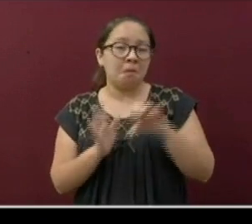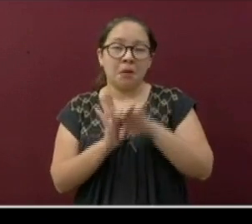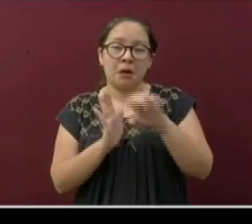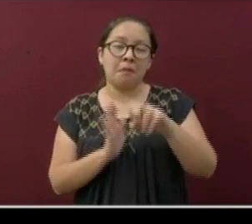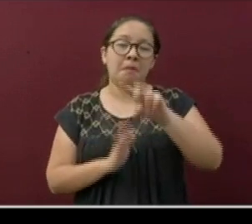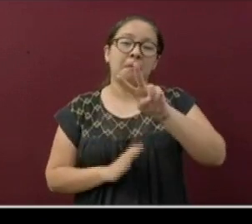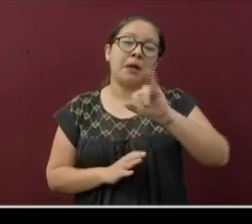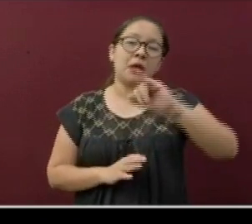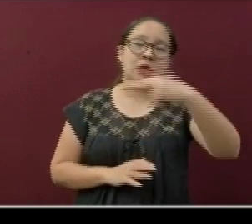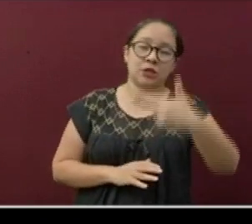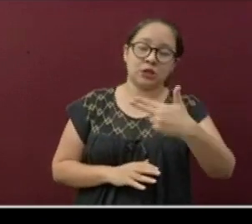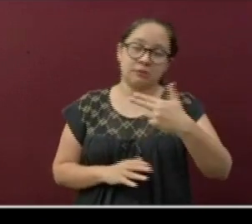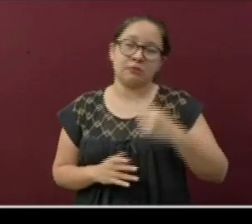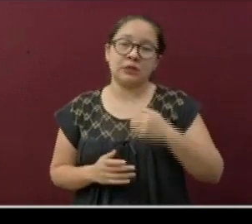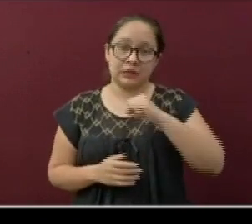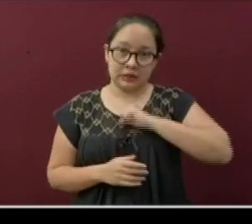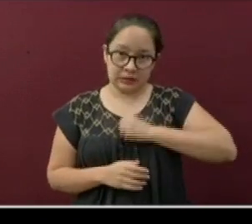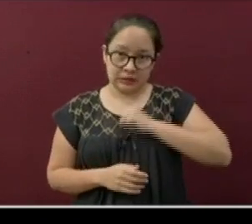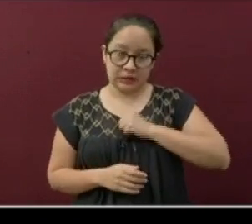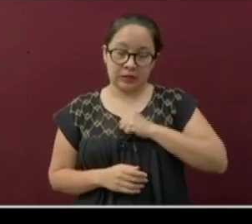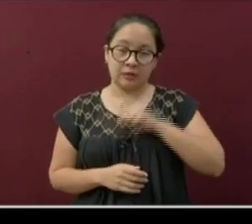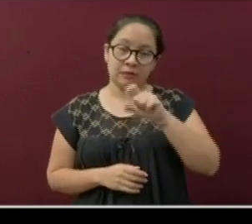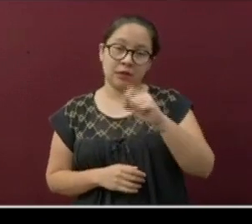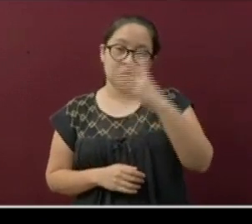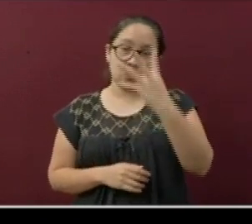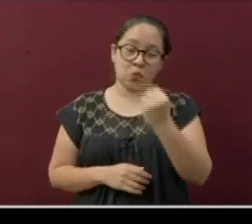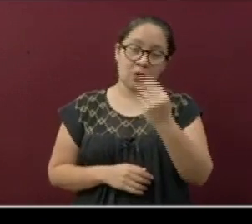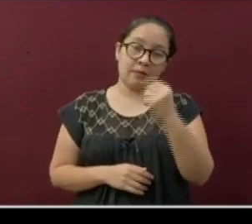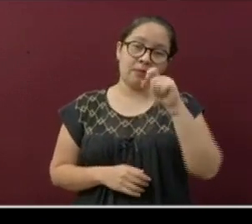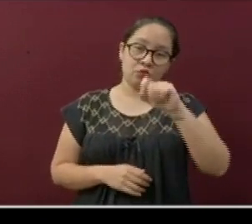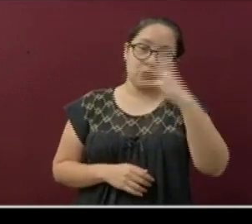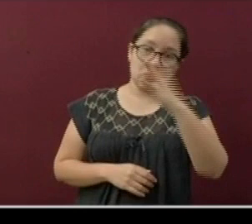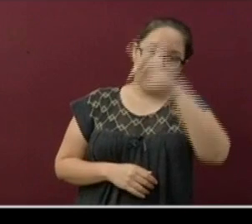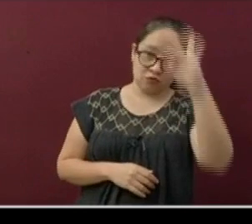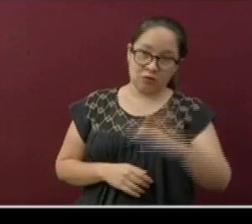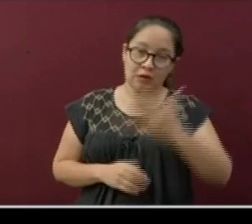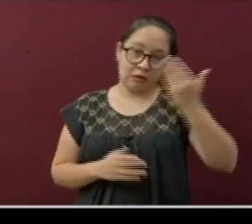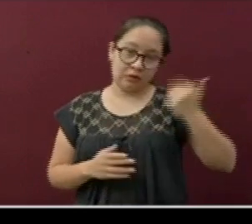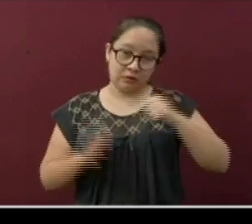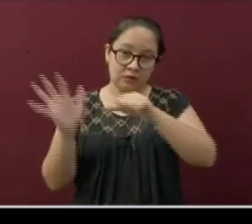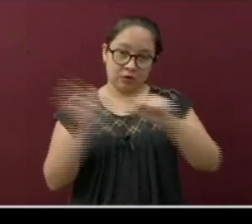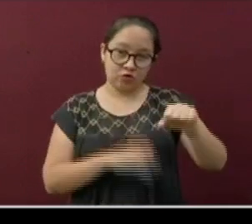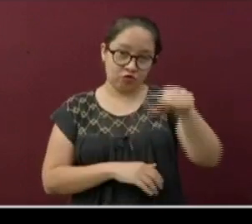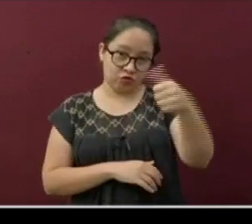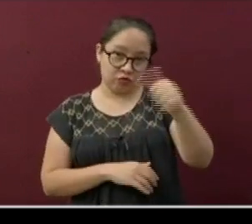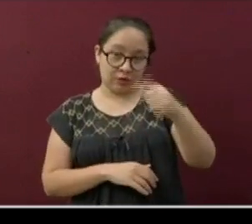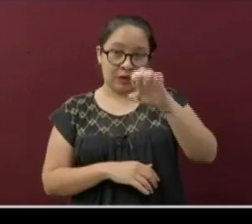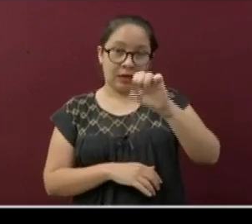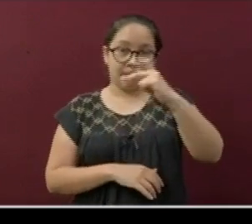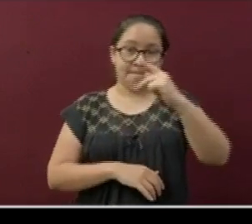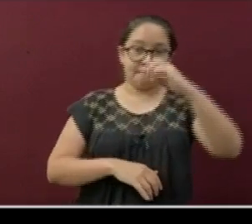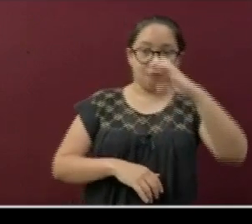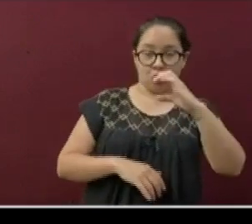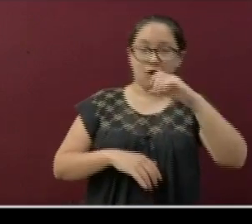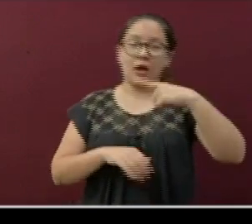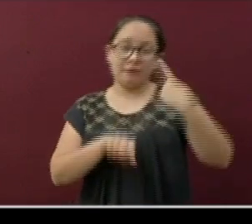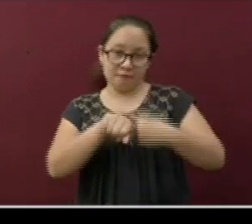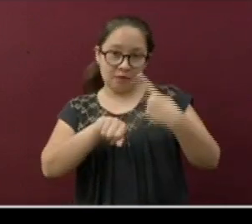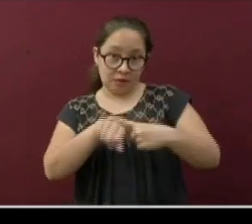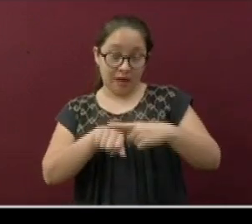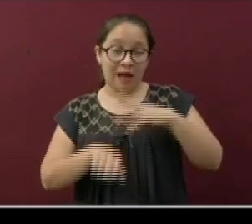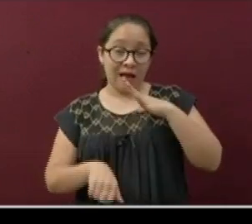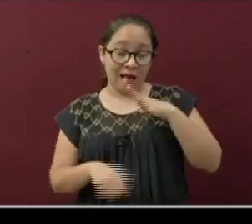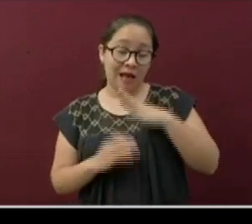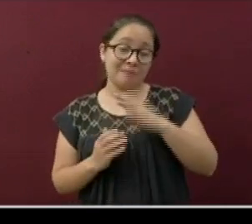.4% de los 611 que manifestaron enfermedad pulmonar obstructiva crónica también